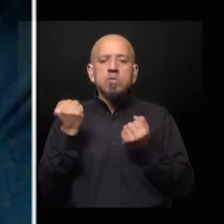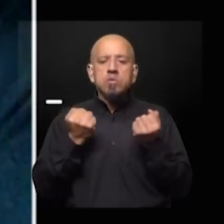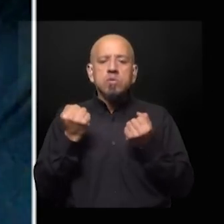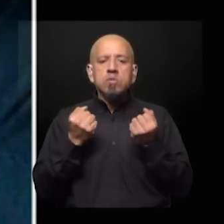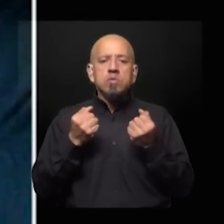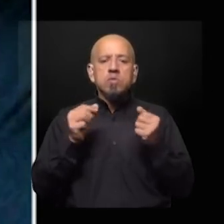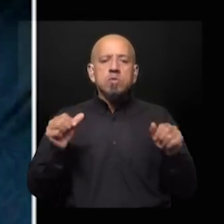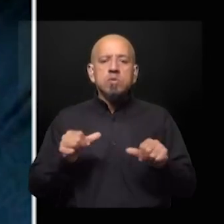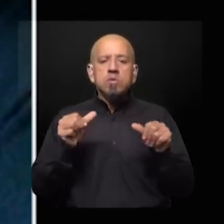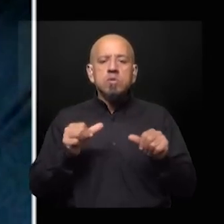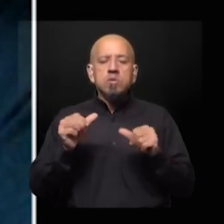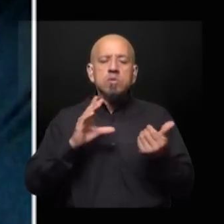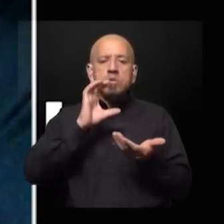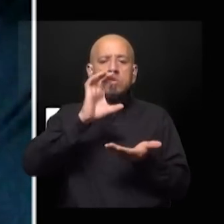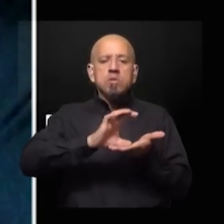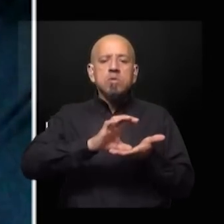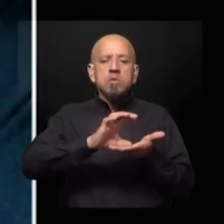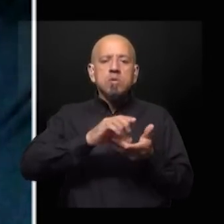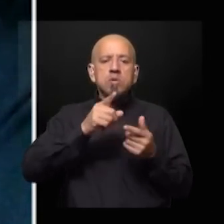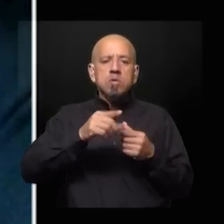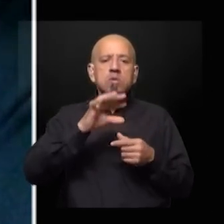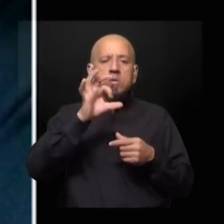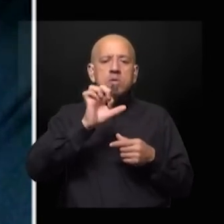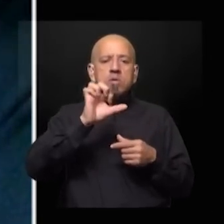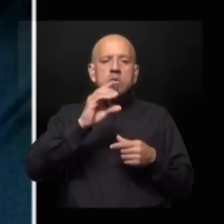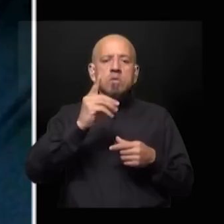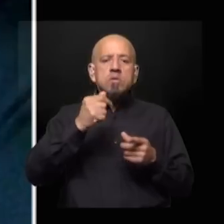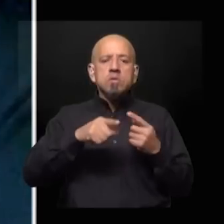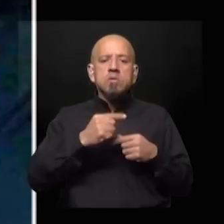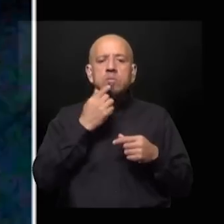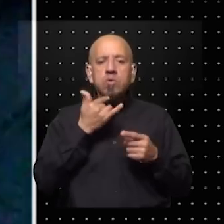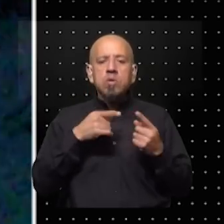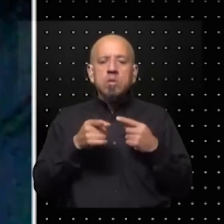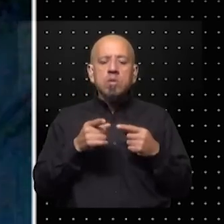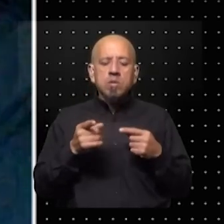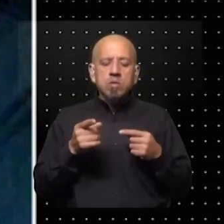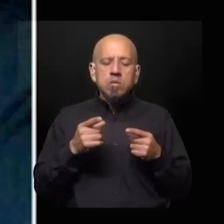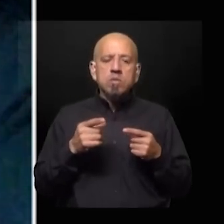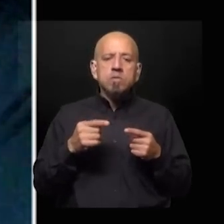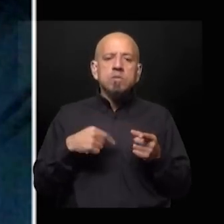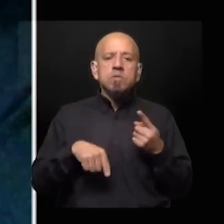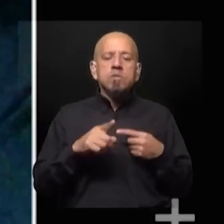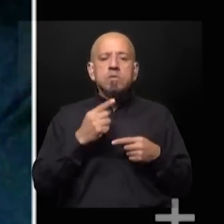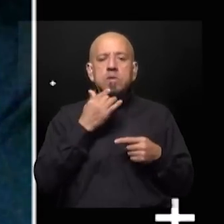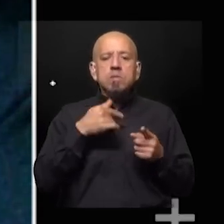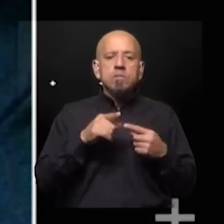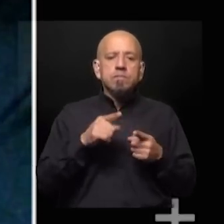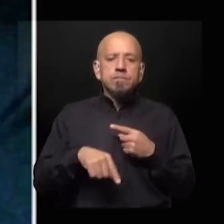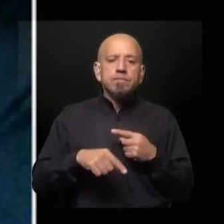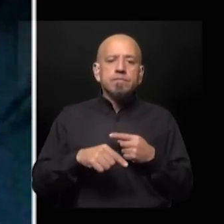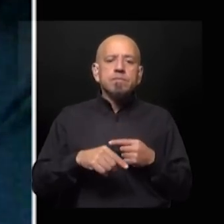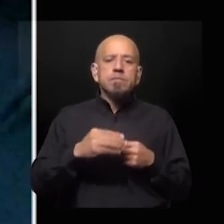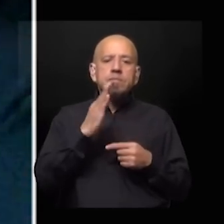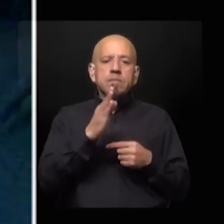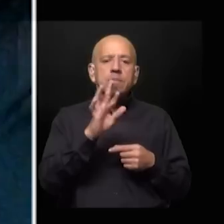construyendo infraestructuras para su famosa ruta de la seda. Es por ejemplo que sirva esto a título de ejemplo. Sao Tomé y